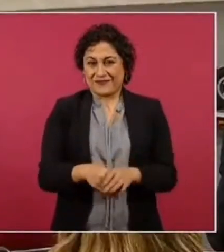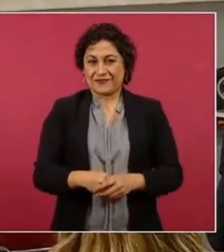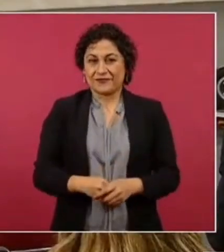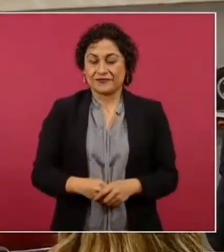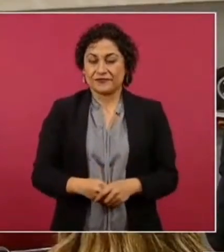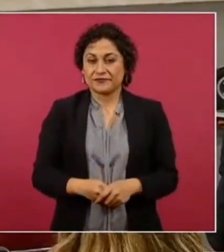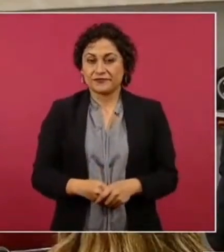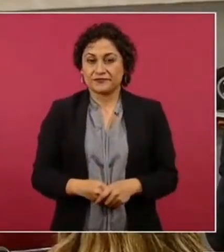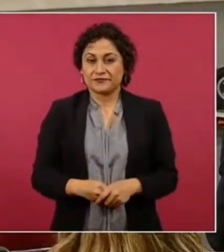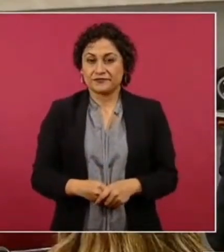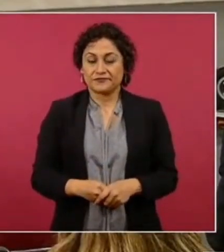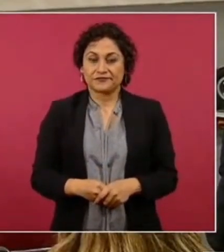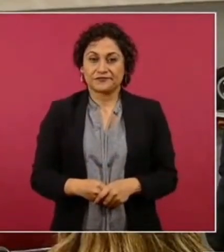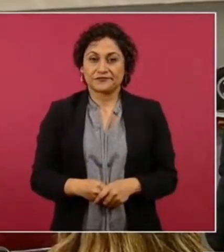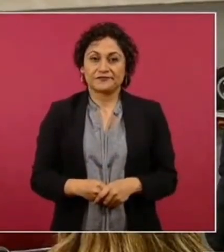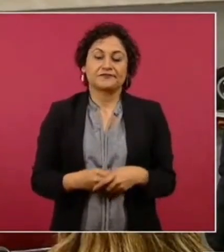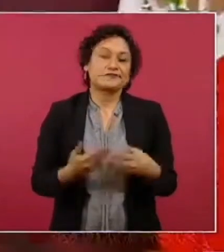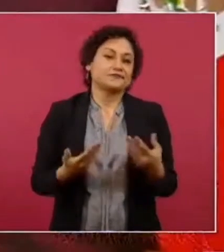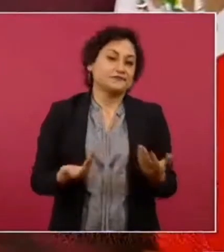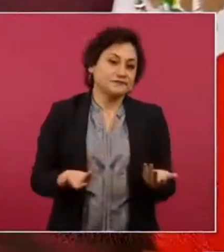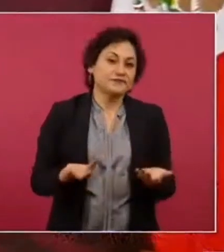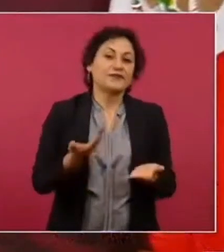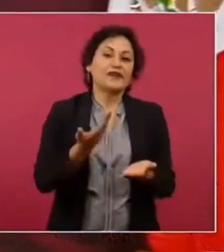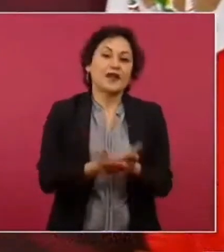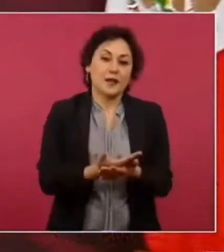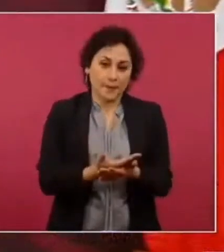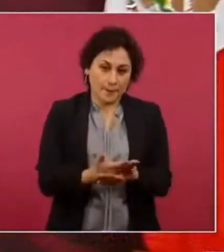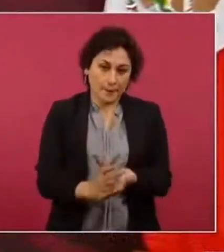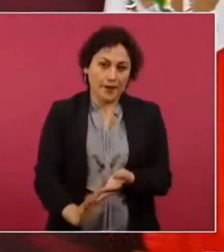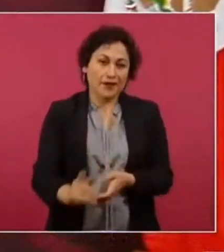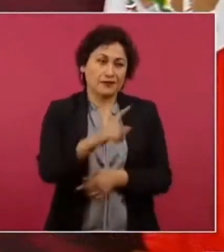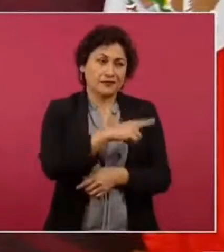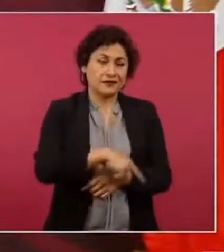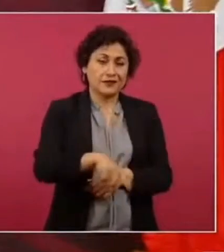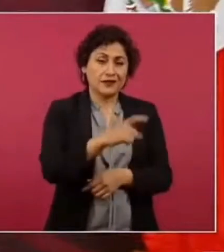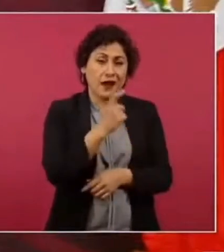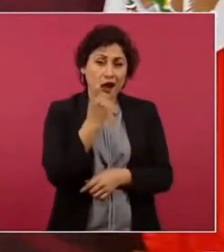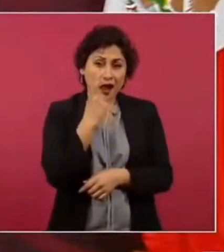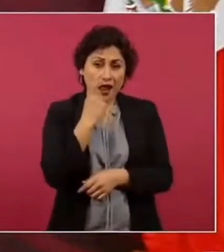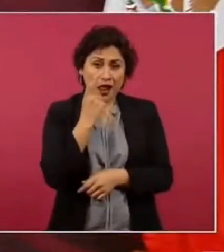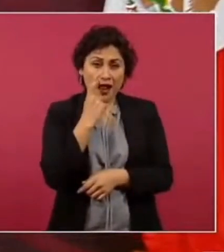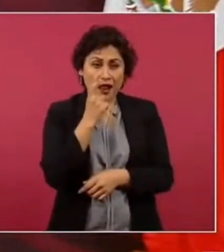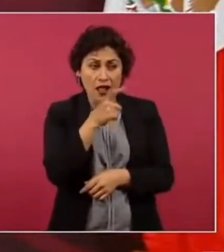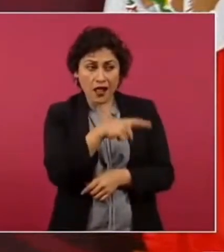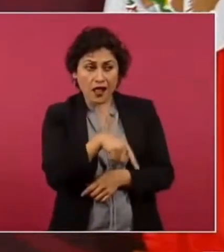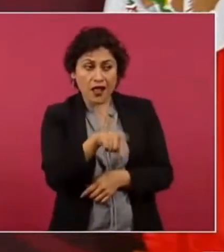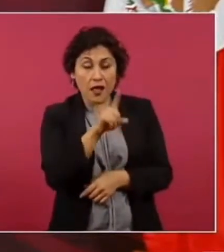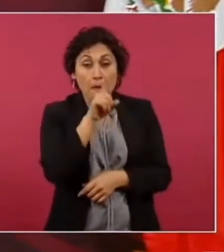querer sacar provecho de una mentira